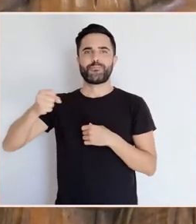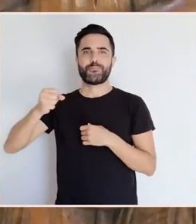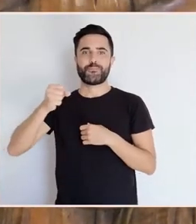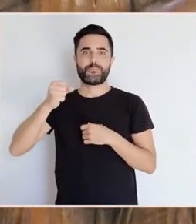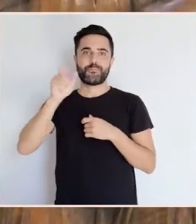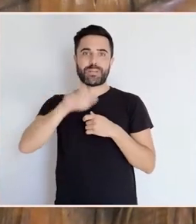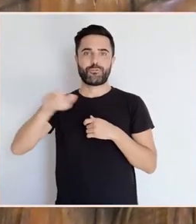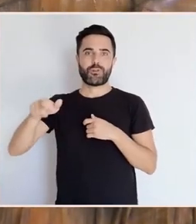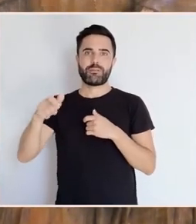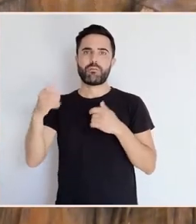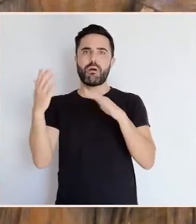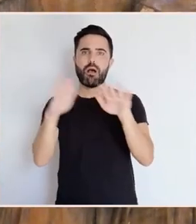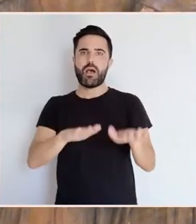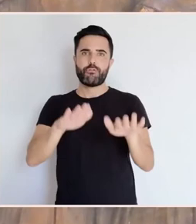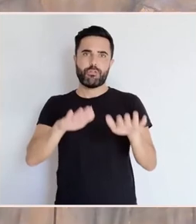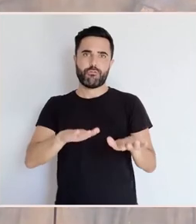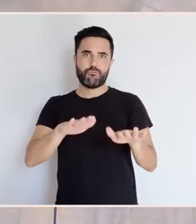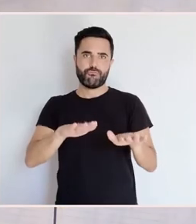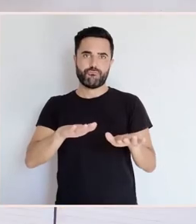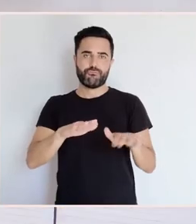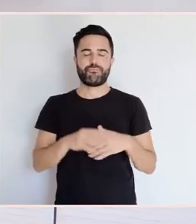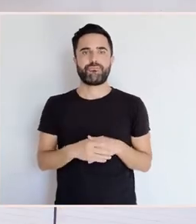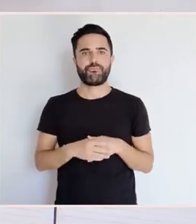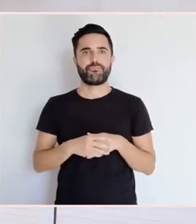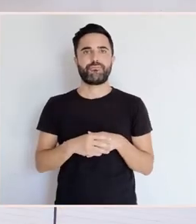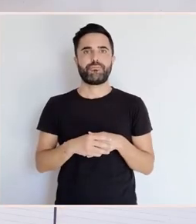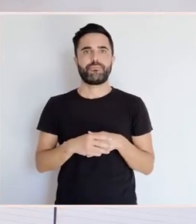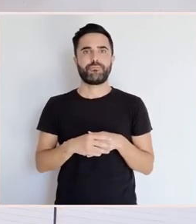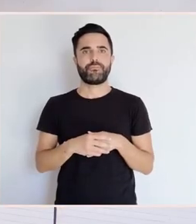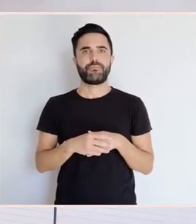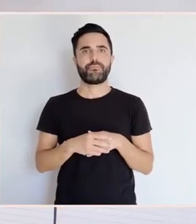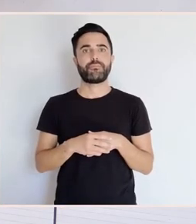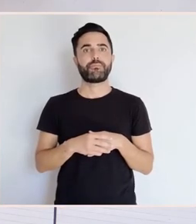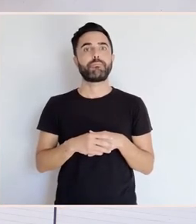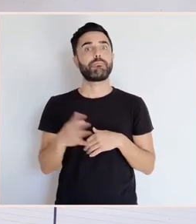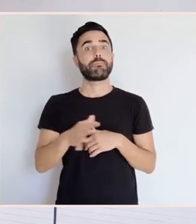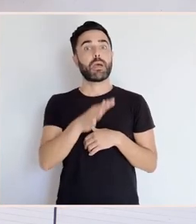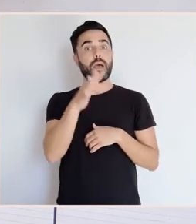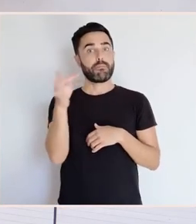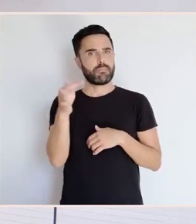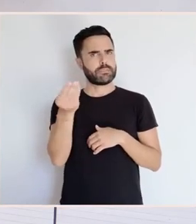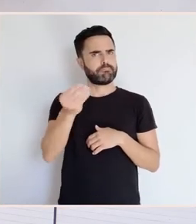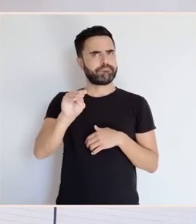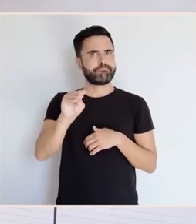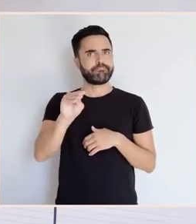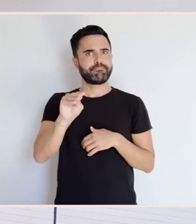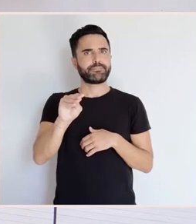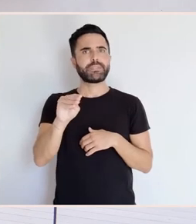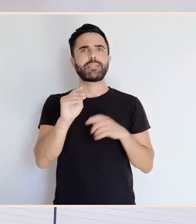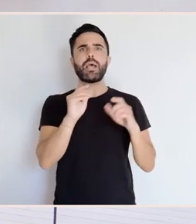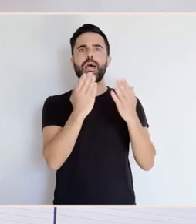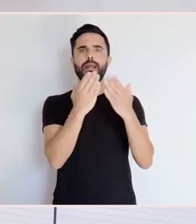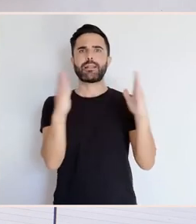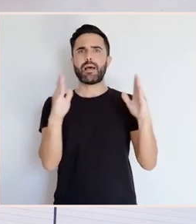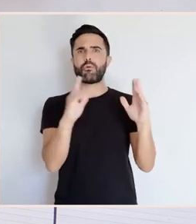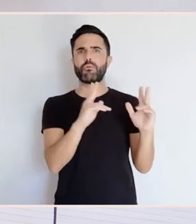Ademais, podemos engadir que esta obra é moi importante para coñecer